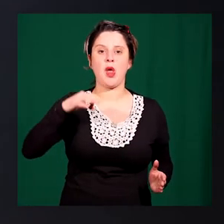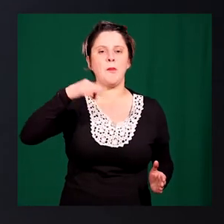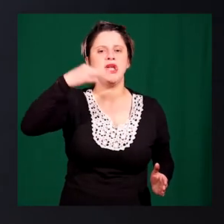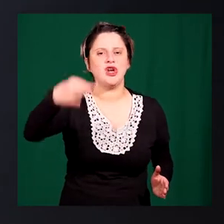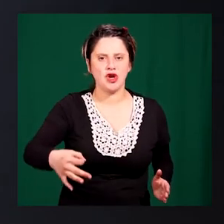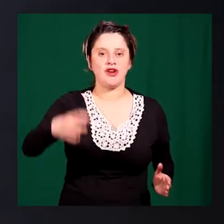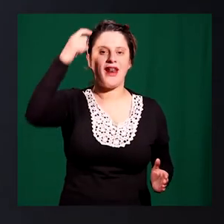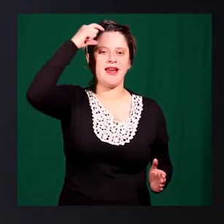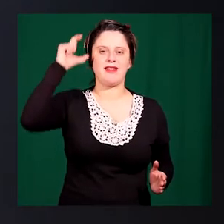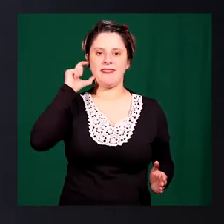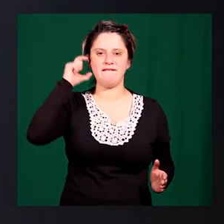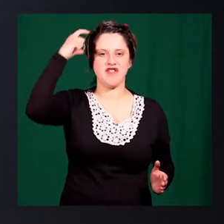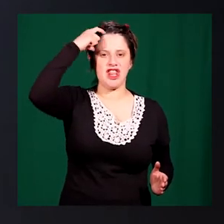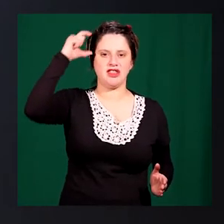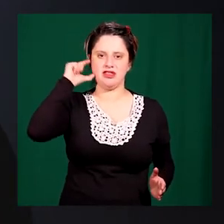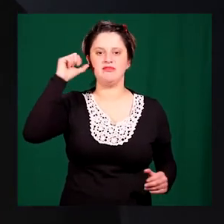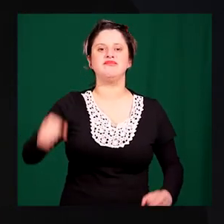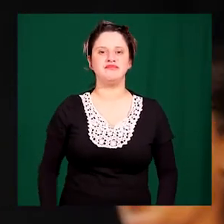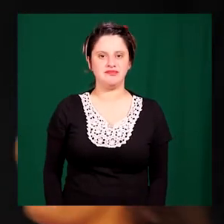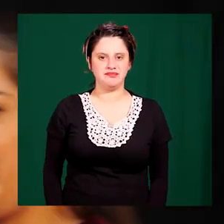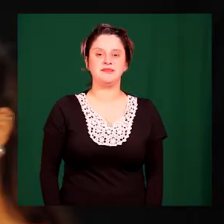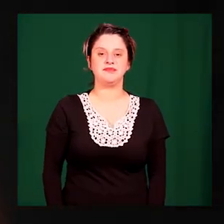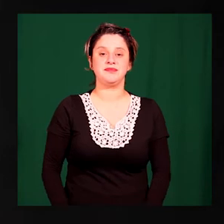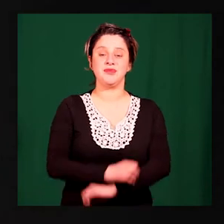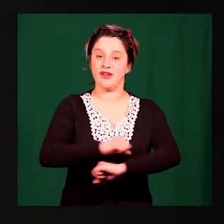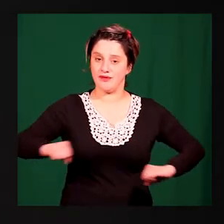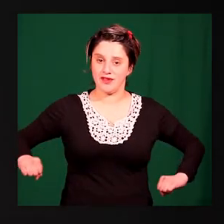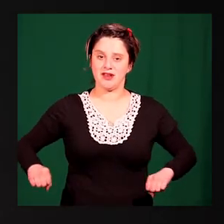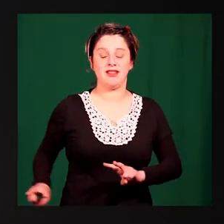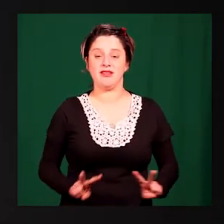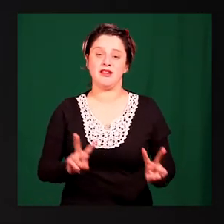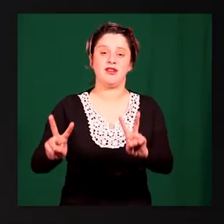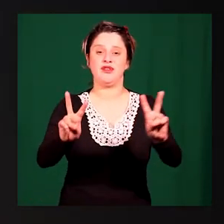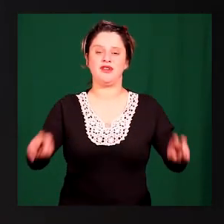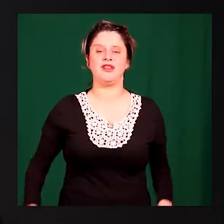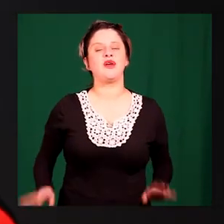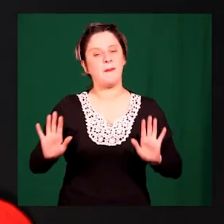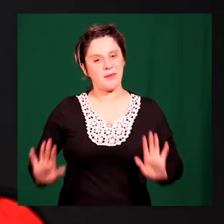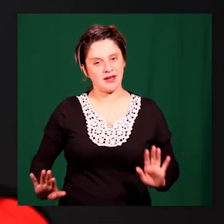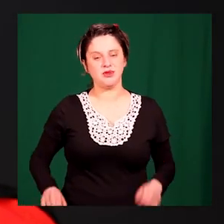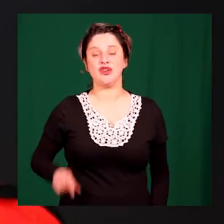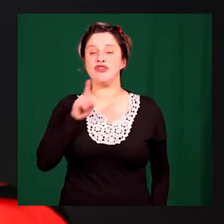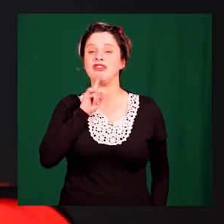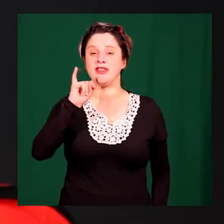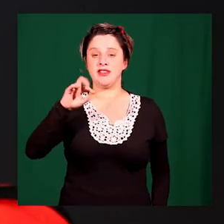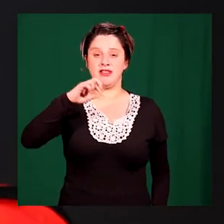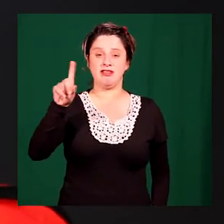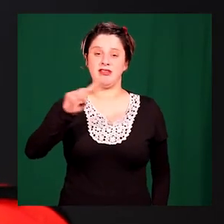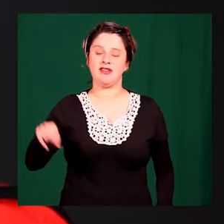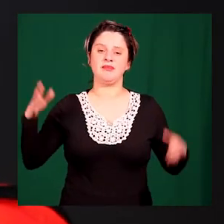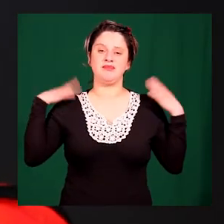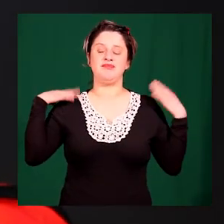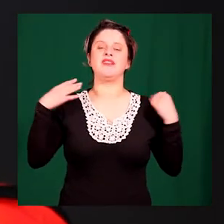la opinión y la creatividad. Hemos llegado al final de este recorrido virtual. Espero que los tips aquí entregados sean de vuestra ayuda.